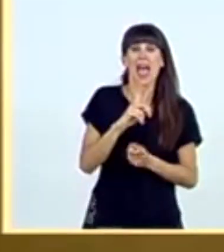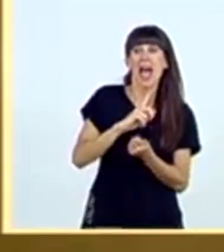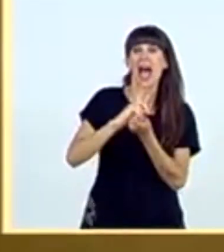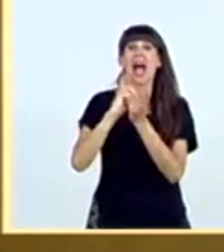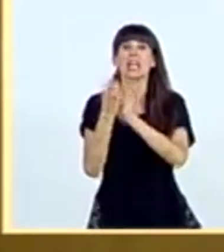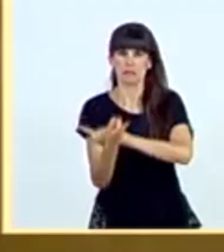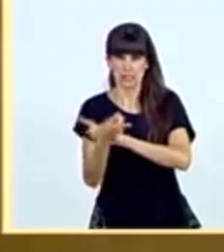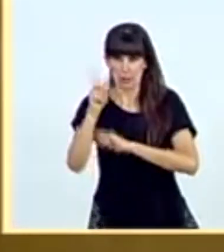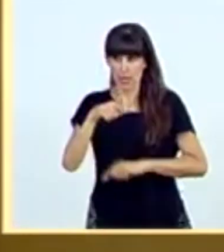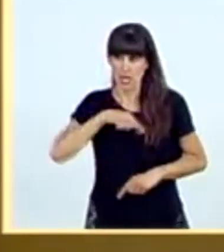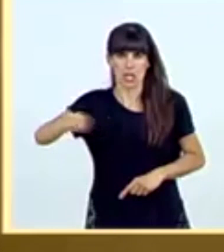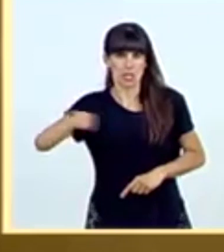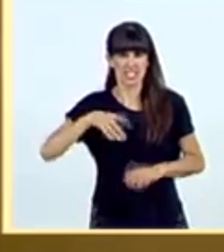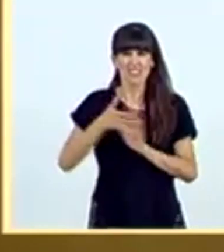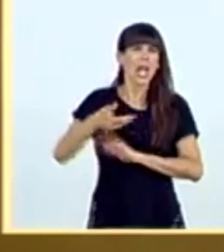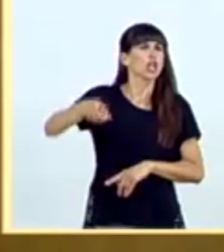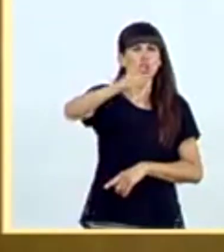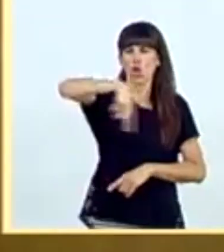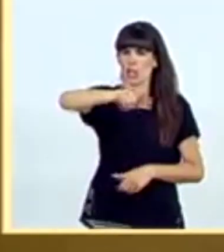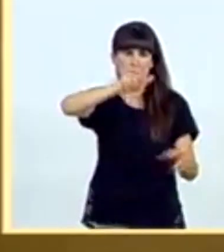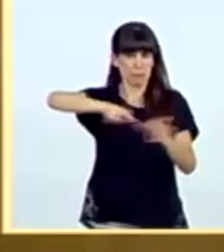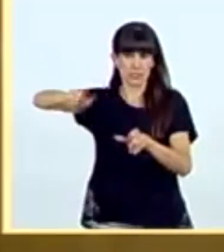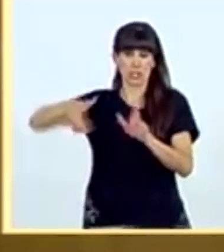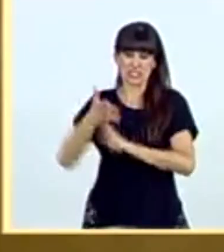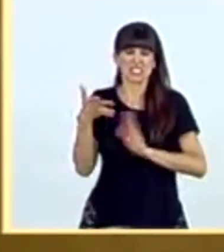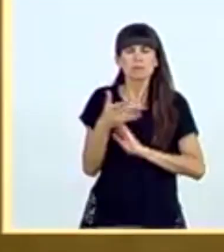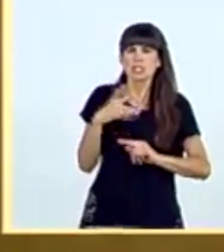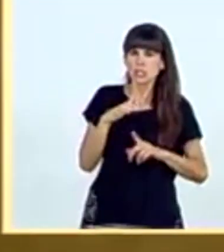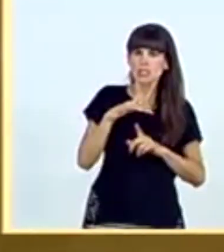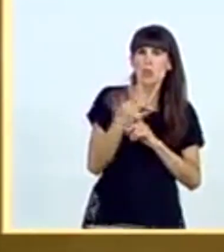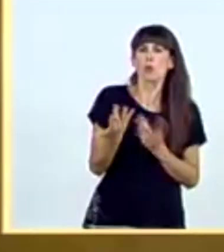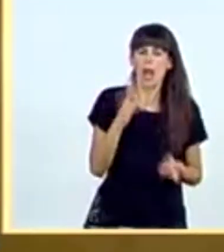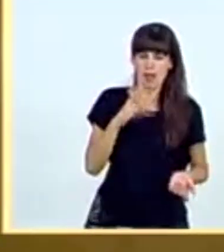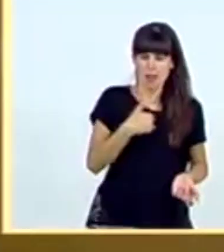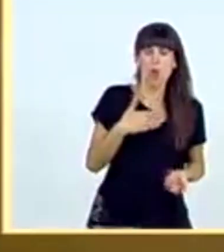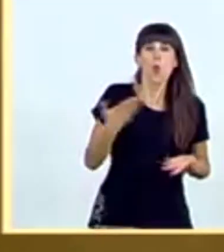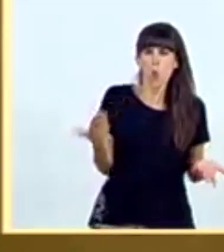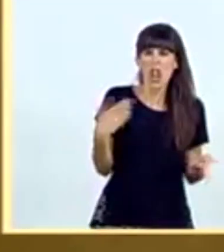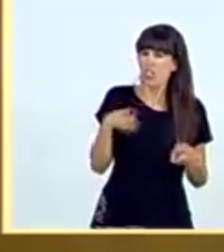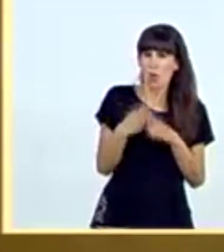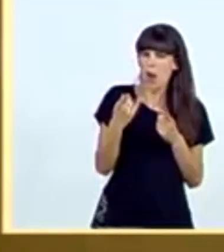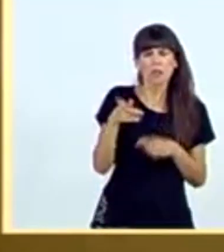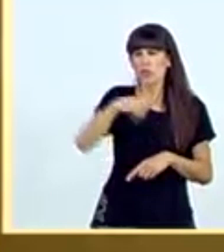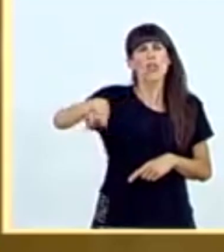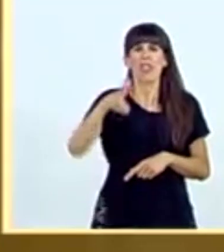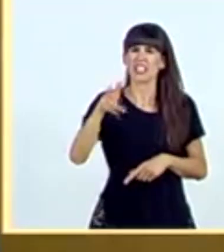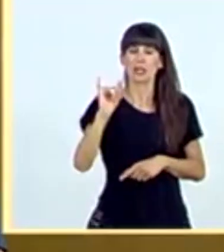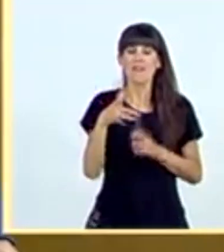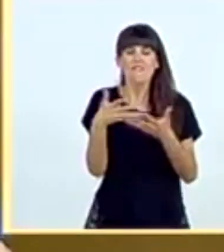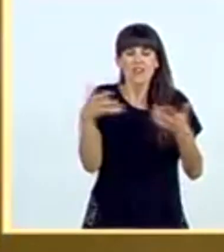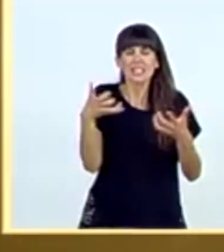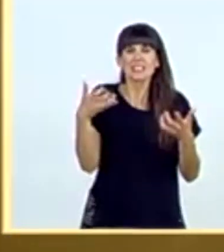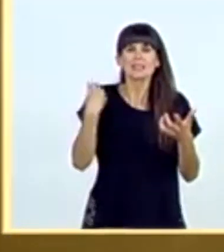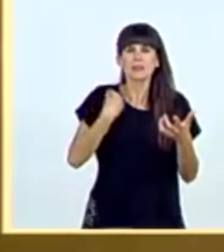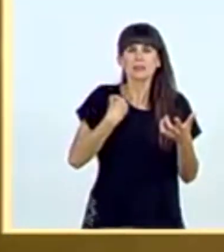Es un derecho que podemos ejercer todos los ciudadanos al margen de nuestra condición. ¿Sabe de quién es esta frase? De la Clara